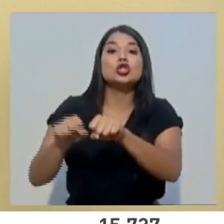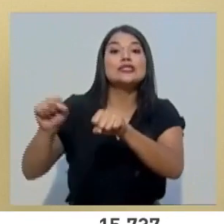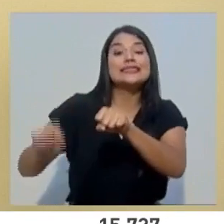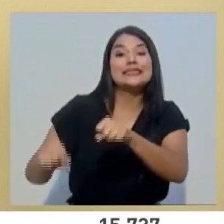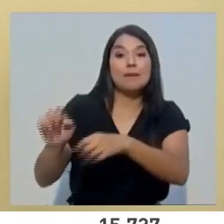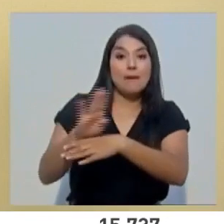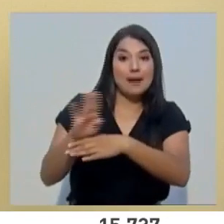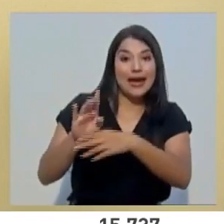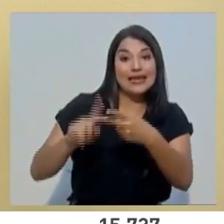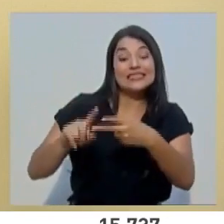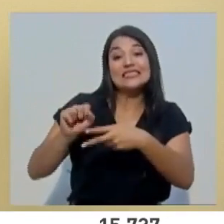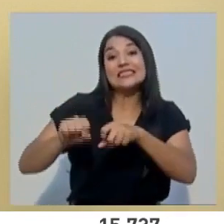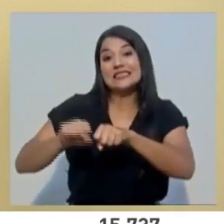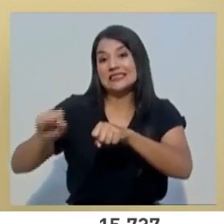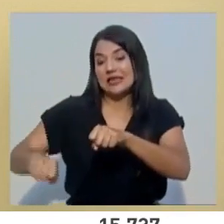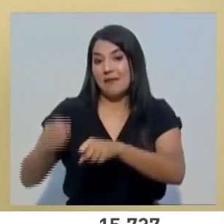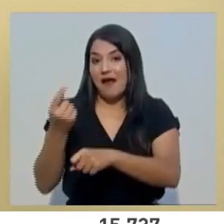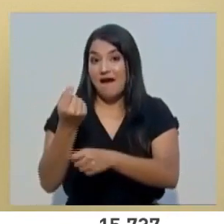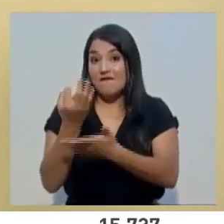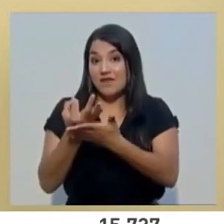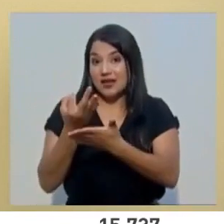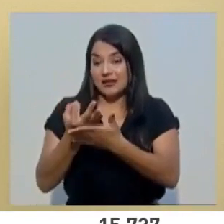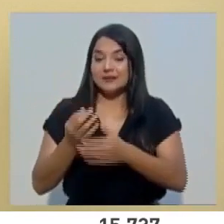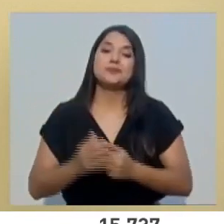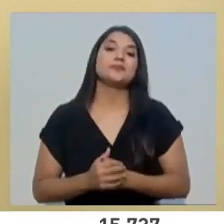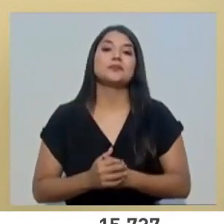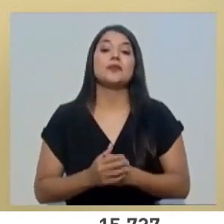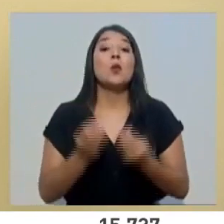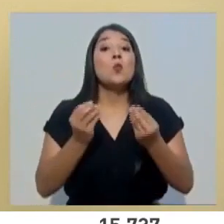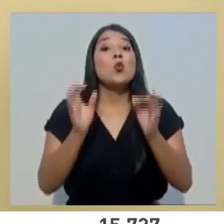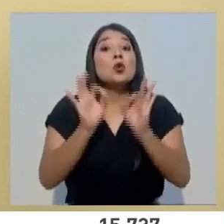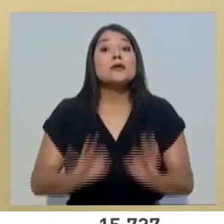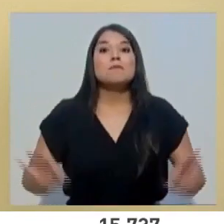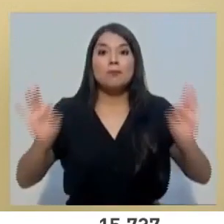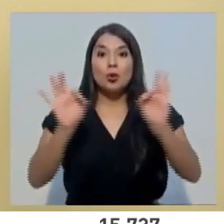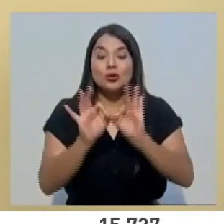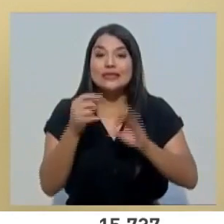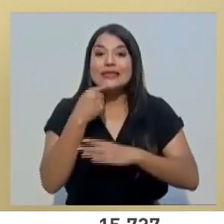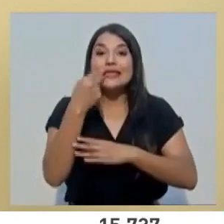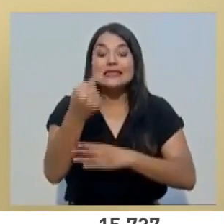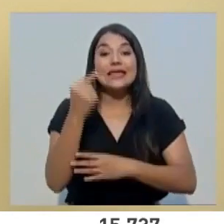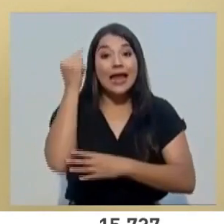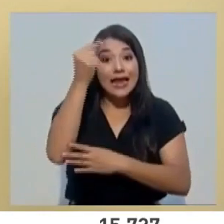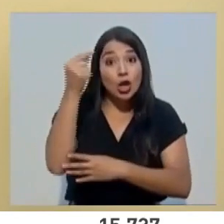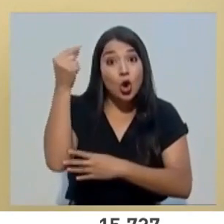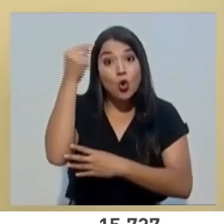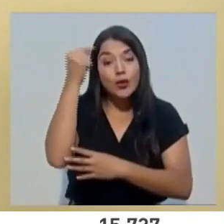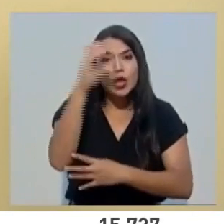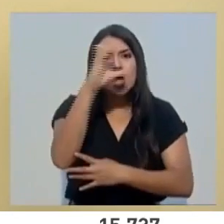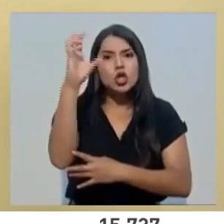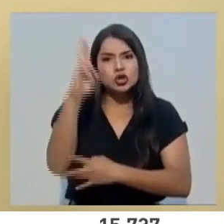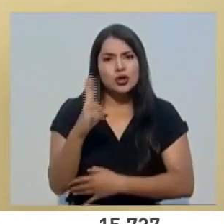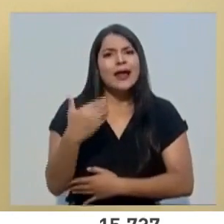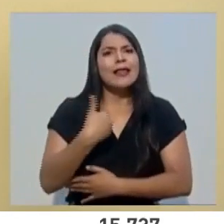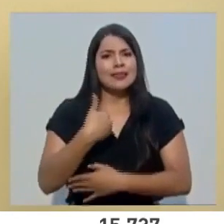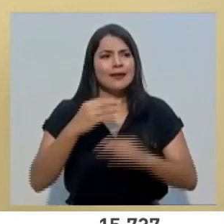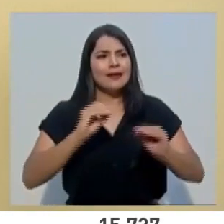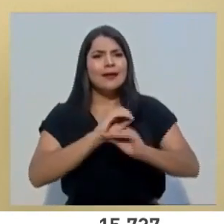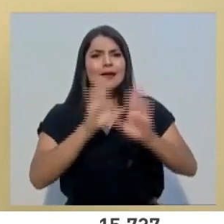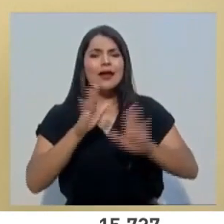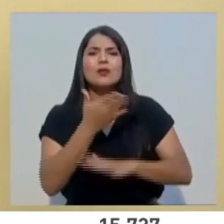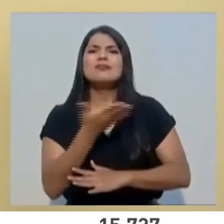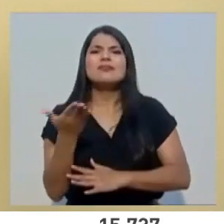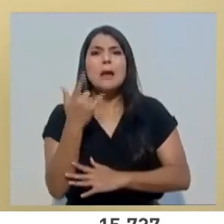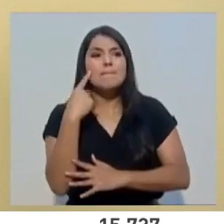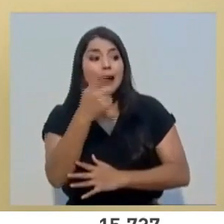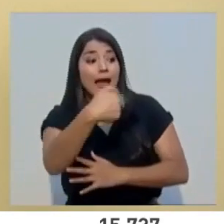bancario y al sistema financiero. Es importante mencionar que el Gobierno de la República tiene la claridad de que para